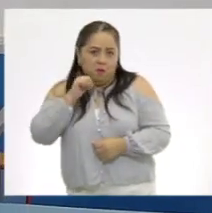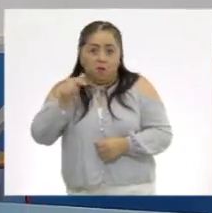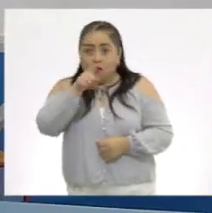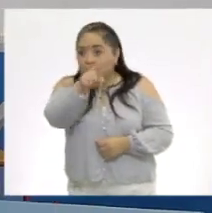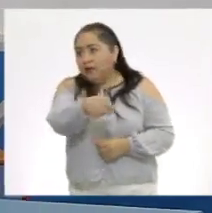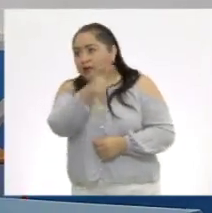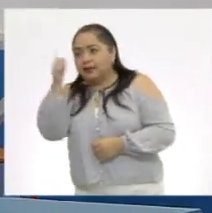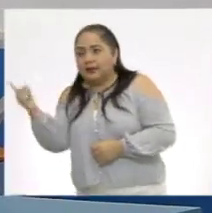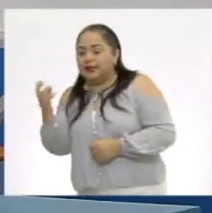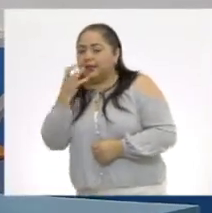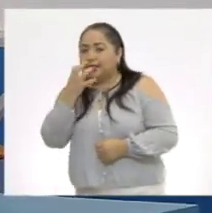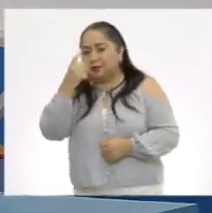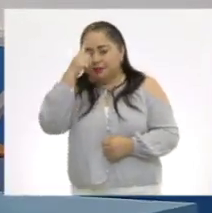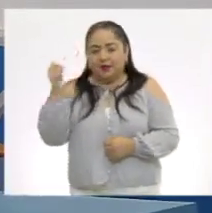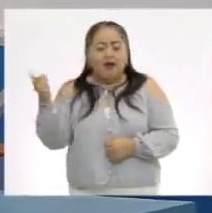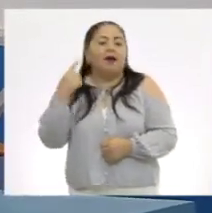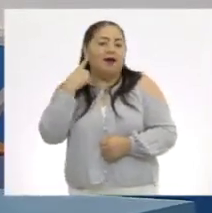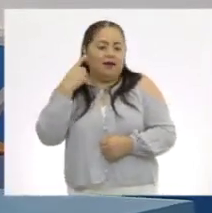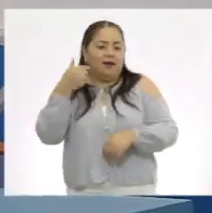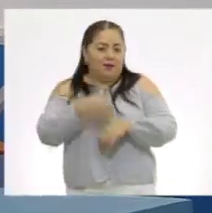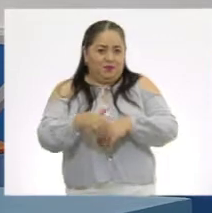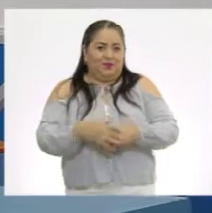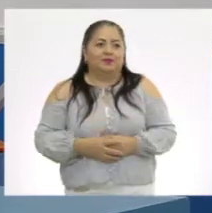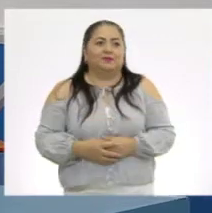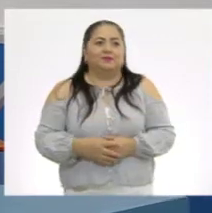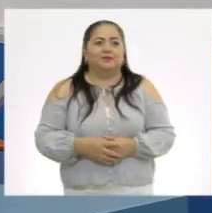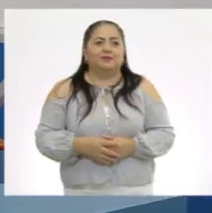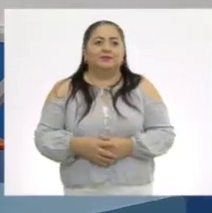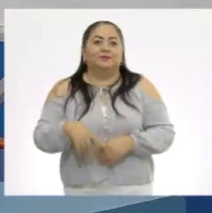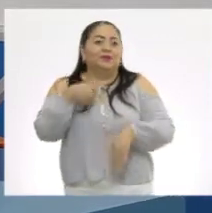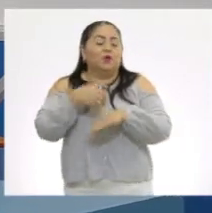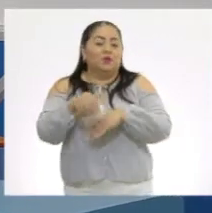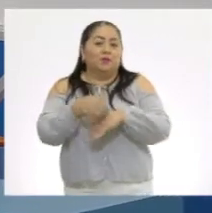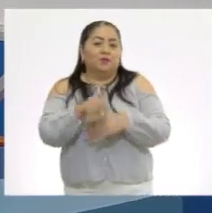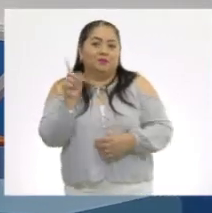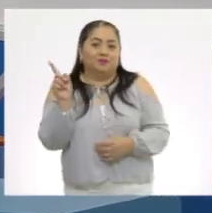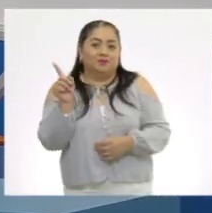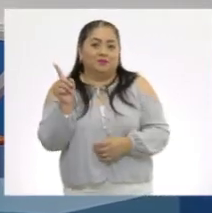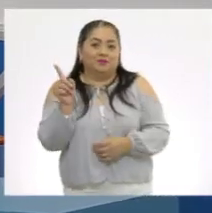gritan, ¿de acuerdo? Para que no se les vaya a olvidar. Entonces, a ver, aquí está el número.